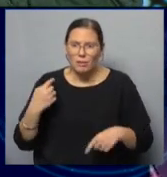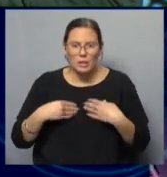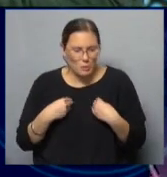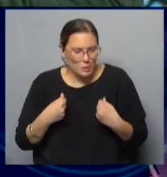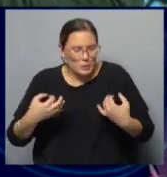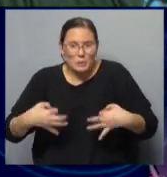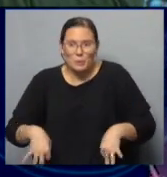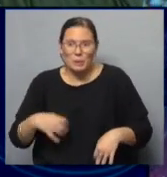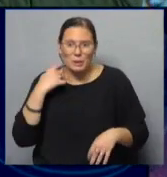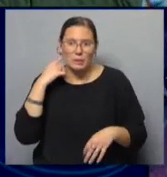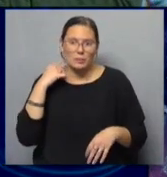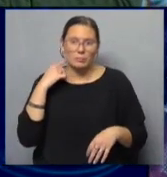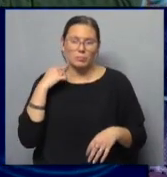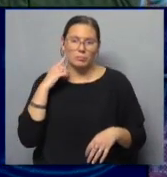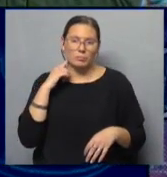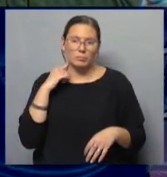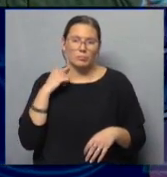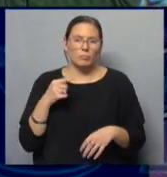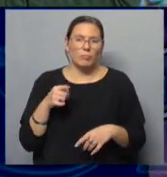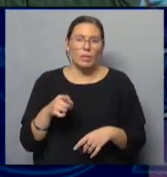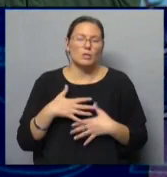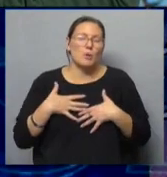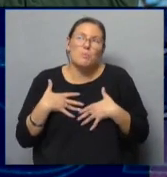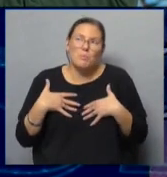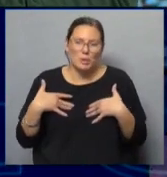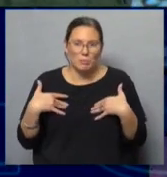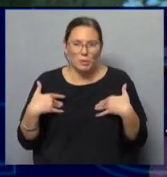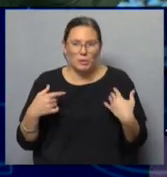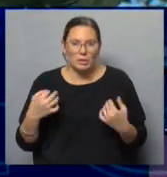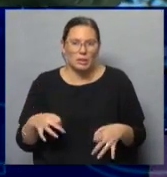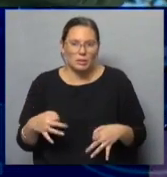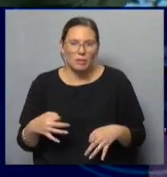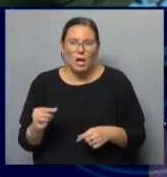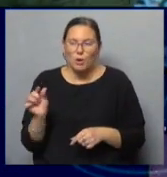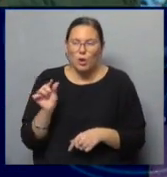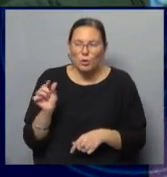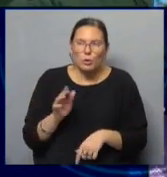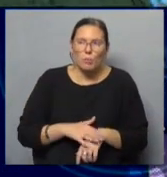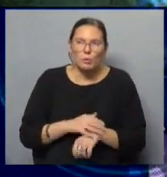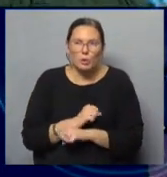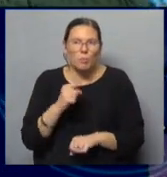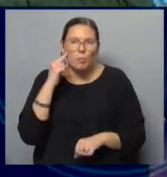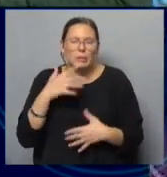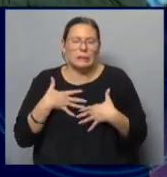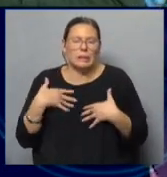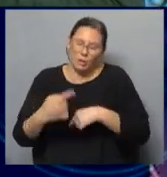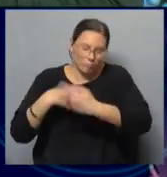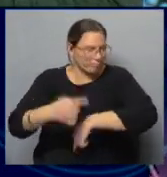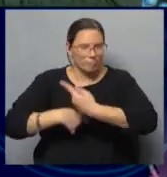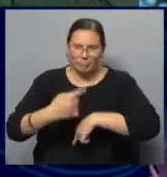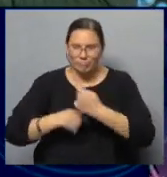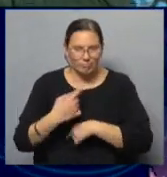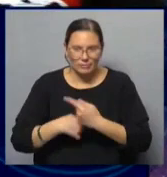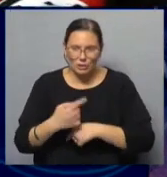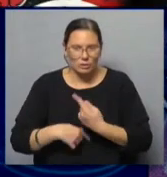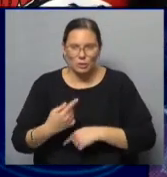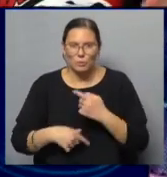bien con todas ellas. Eso es súper emocionante. En los breves momentos en que pienso, pa, se la emociona y después sigo para adelante. Sí,